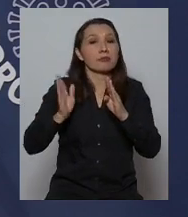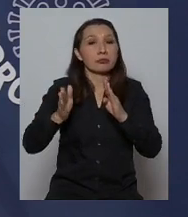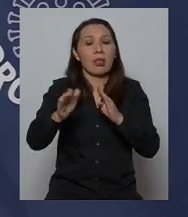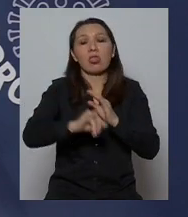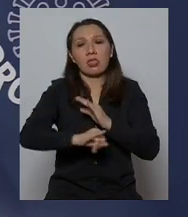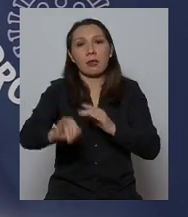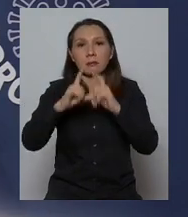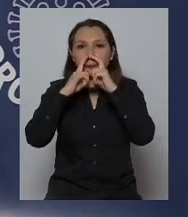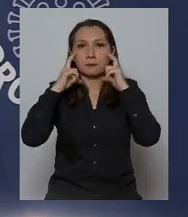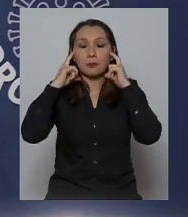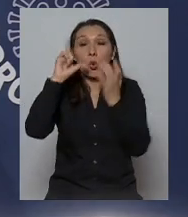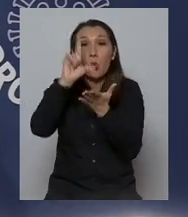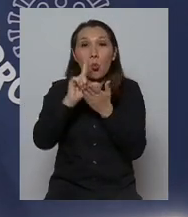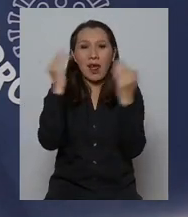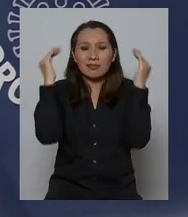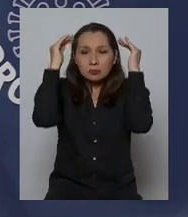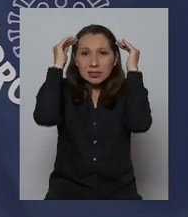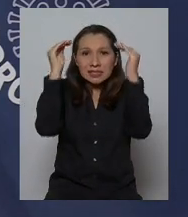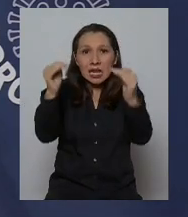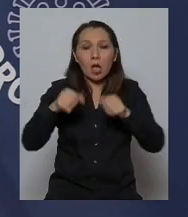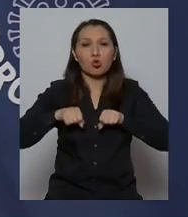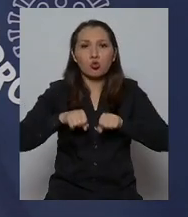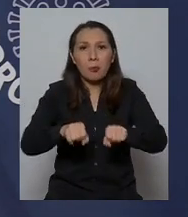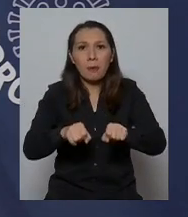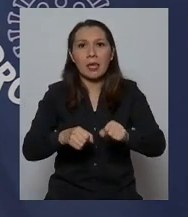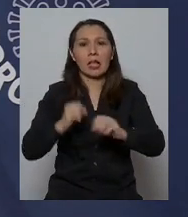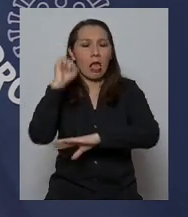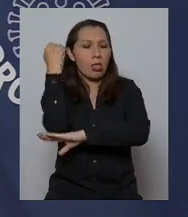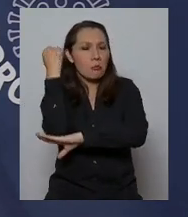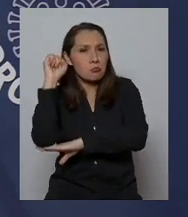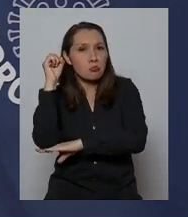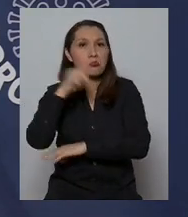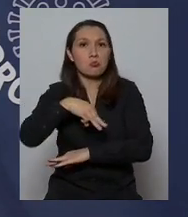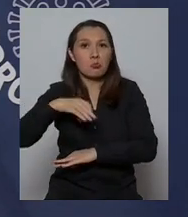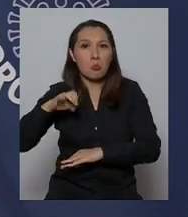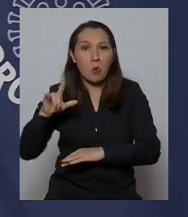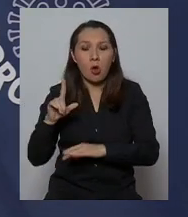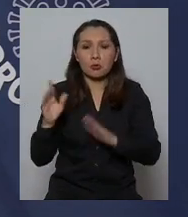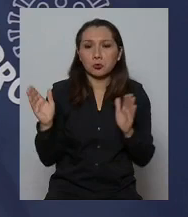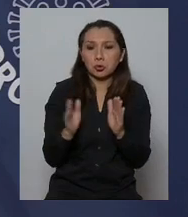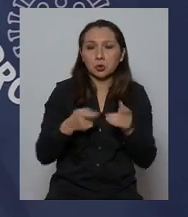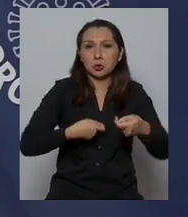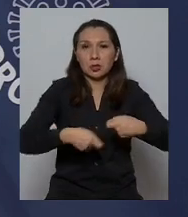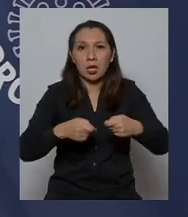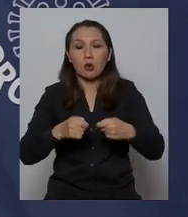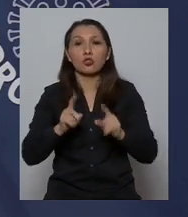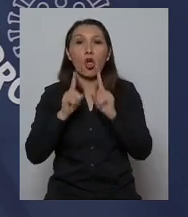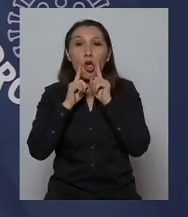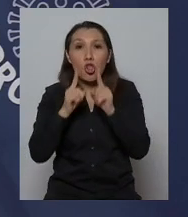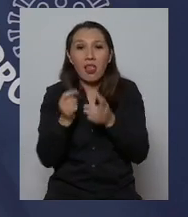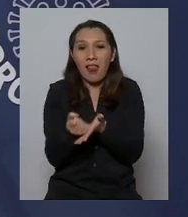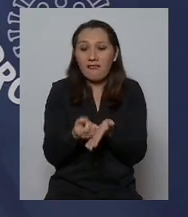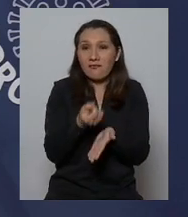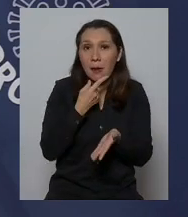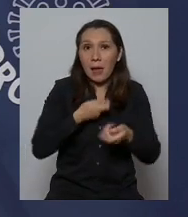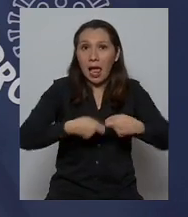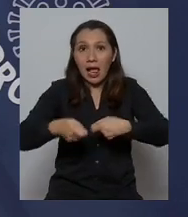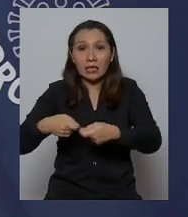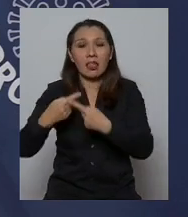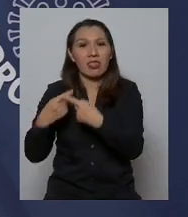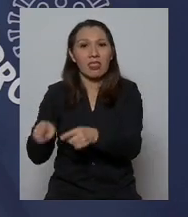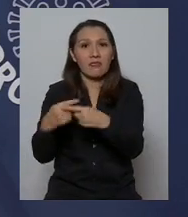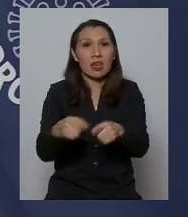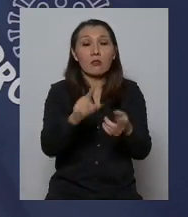Espacios cerrados de supermercados, centros comerciales, pequeños comercios, hoteles, farmacias y demás